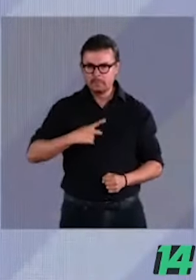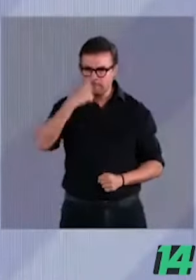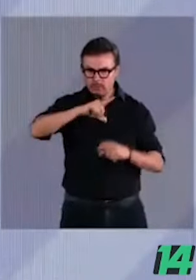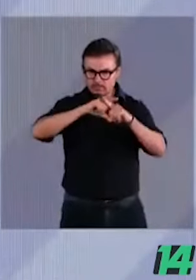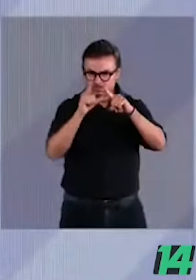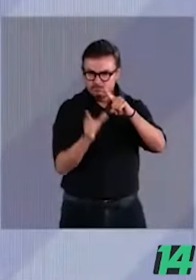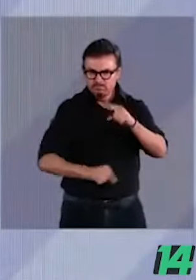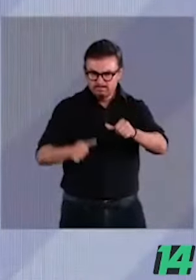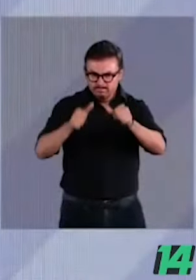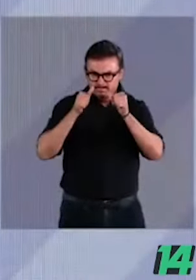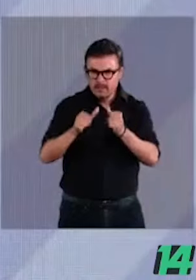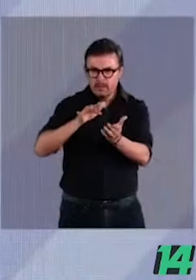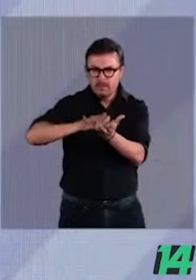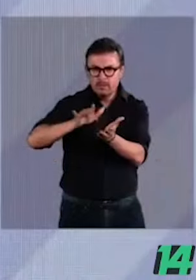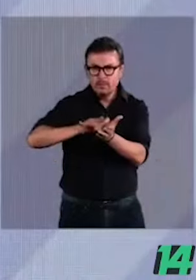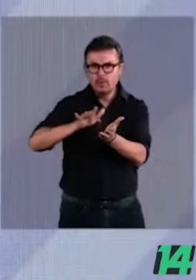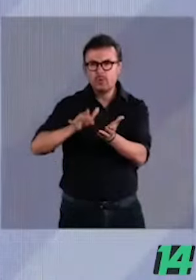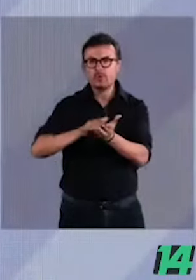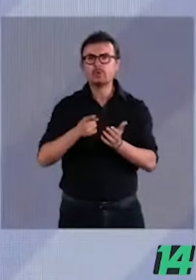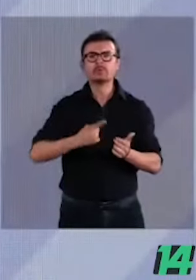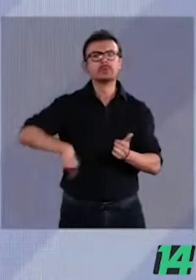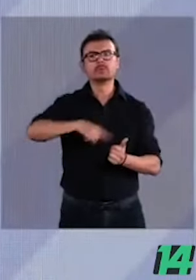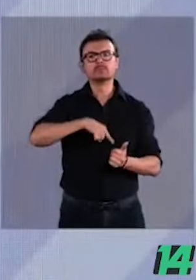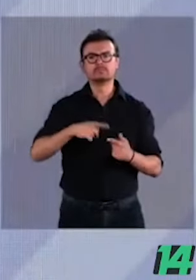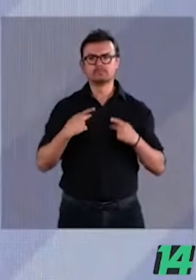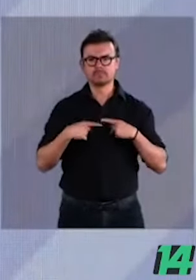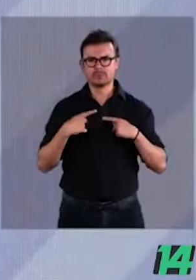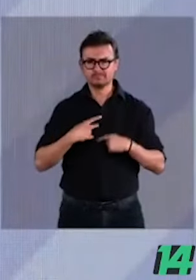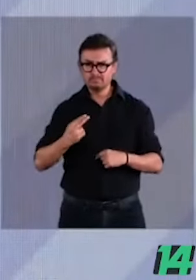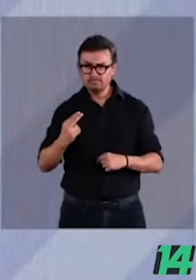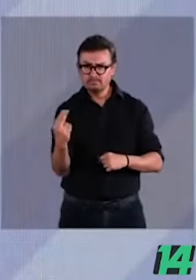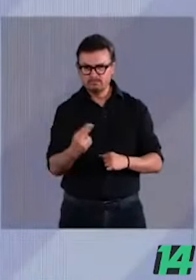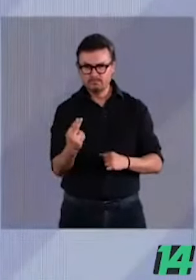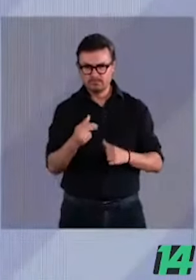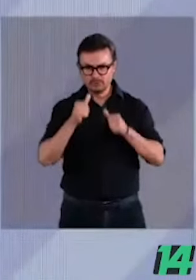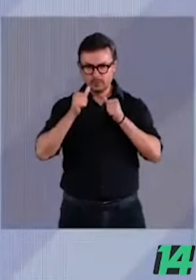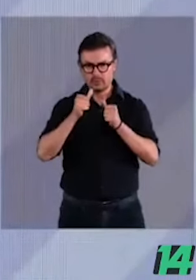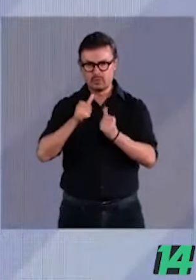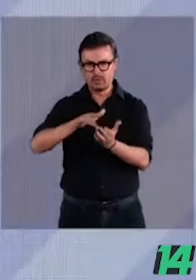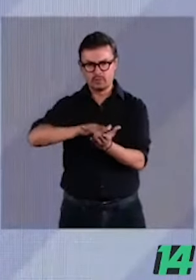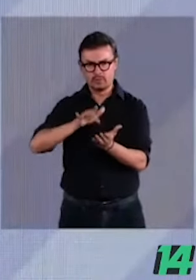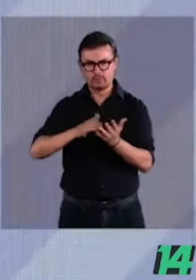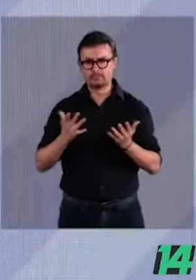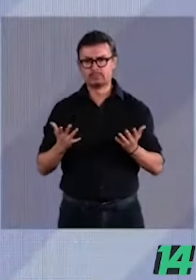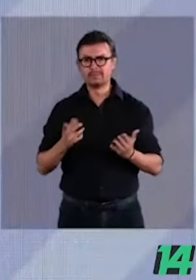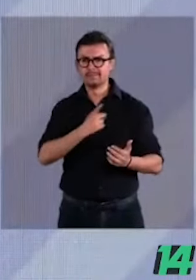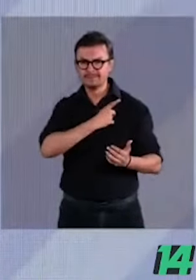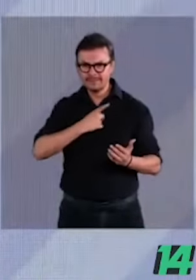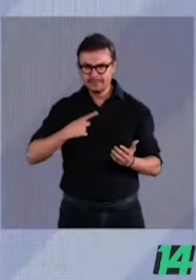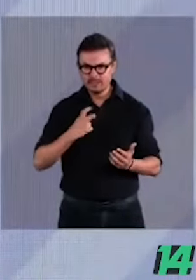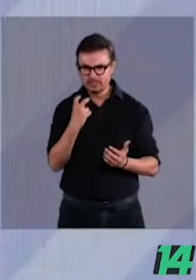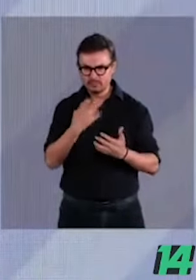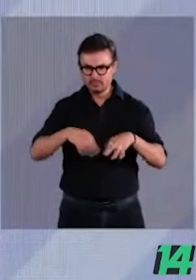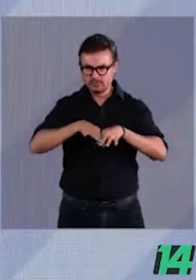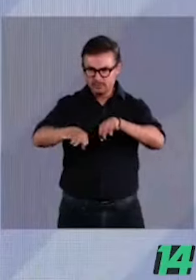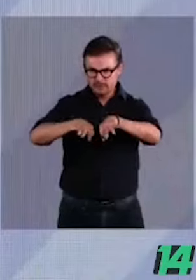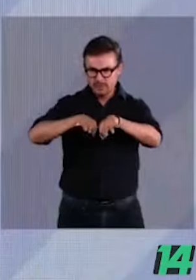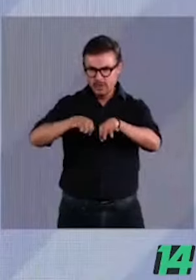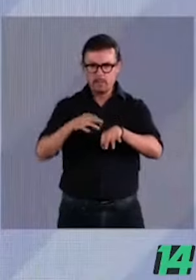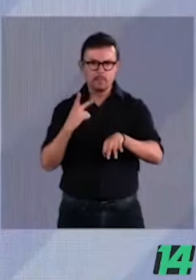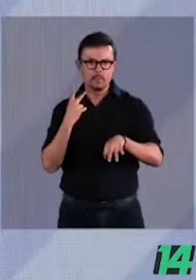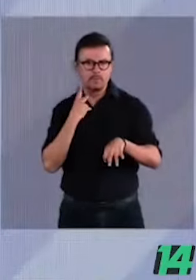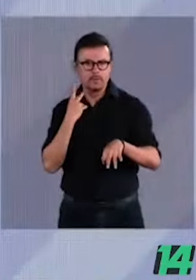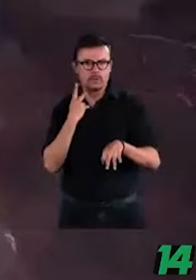responda a los intereses del pueblo de México y que haga su función y no se dedique a las politiquerías.